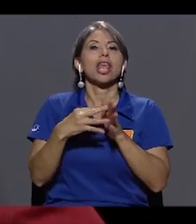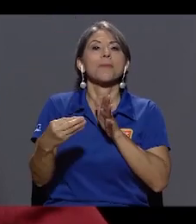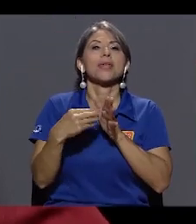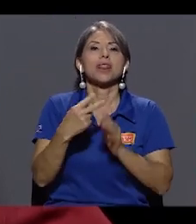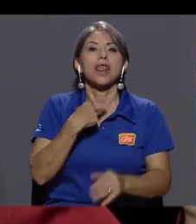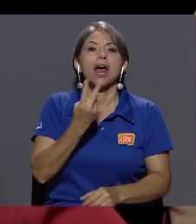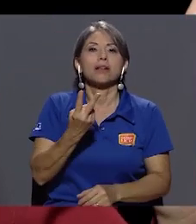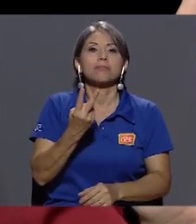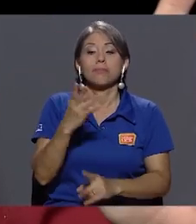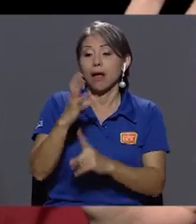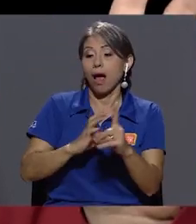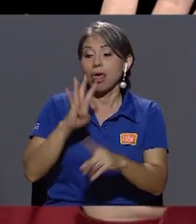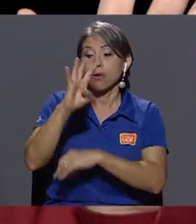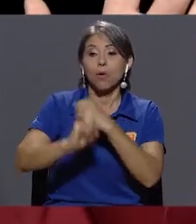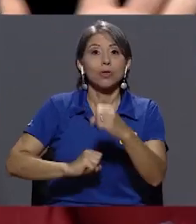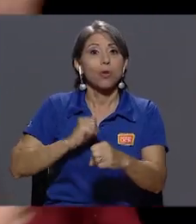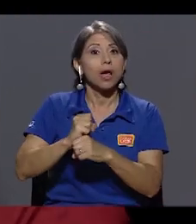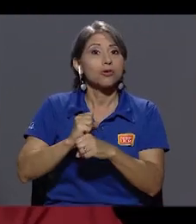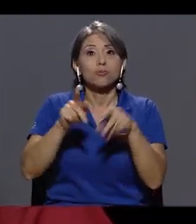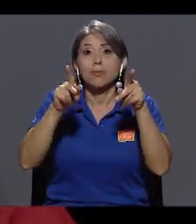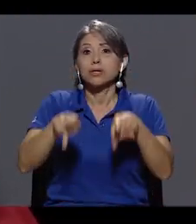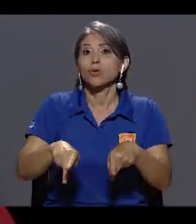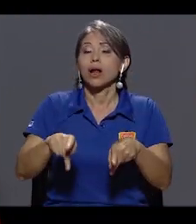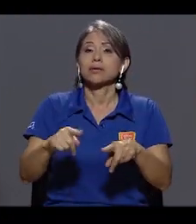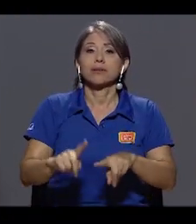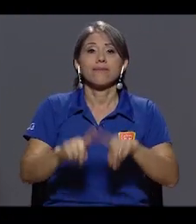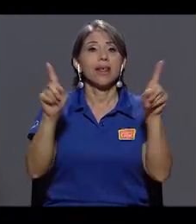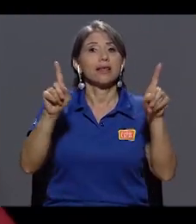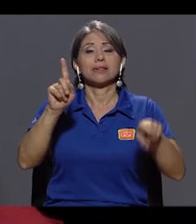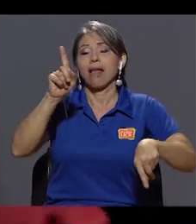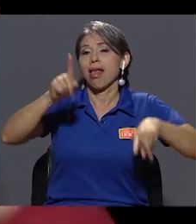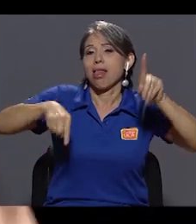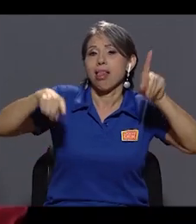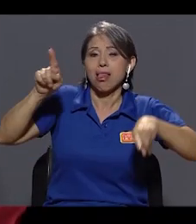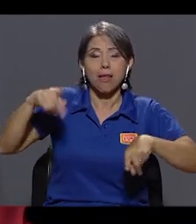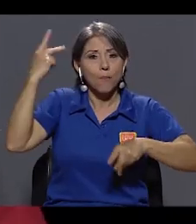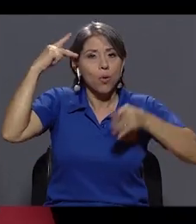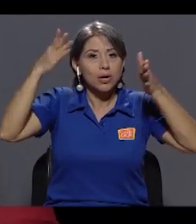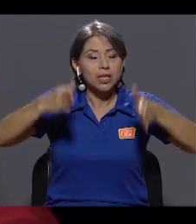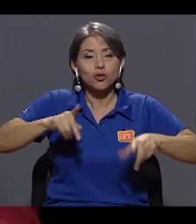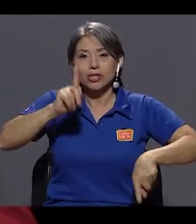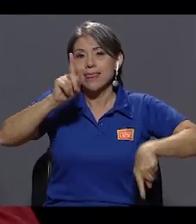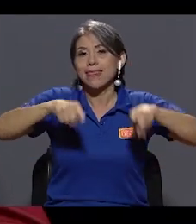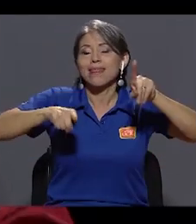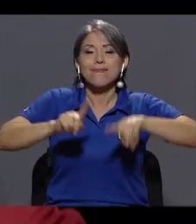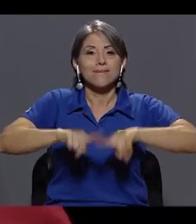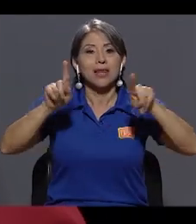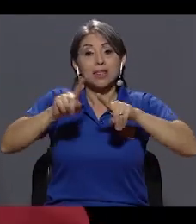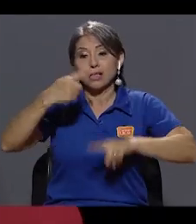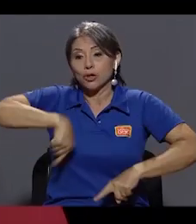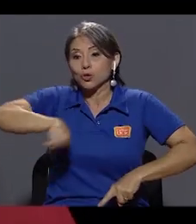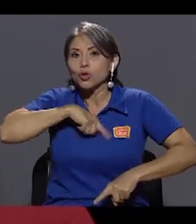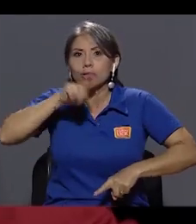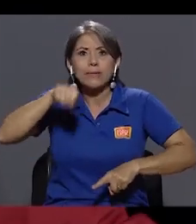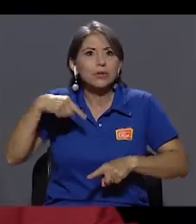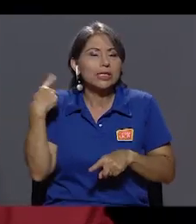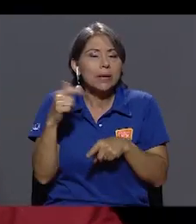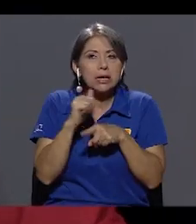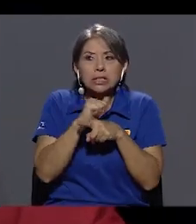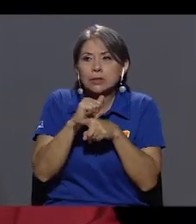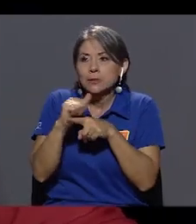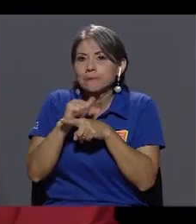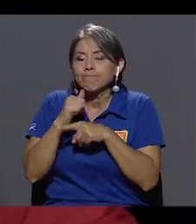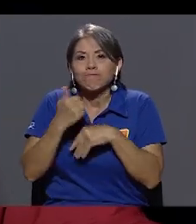personajes diferentes, ¿me entiendes? Vienen personajes diferentes, vienen políticos diferentes, entonces nosotros tenemos que estar en esa constante